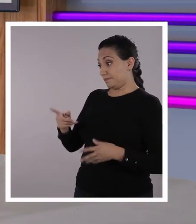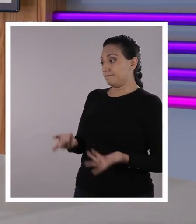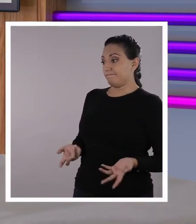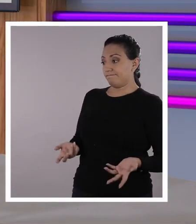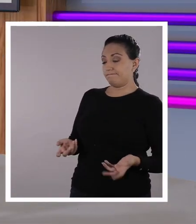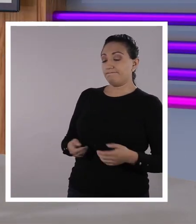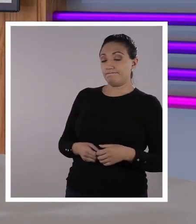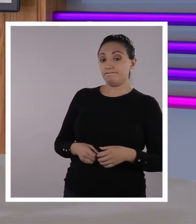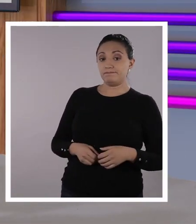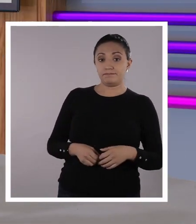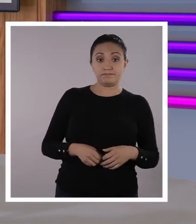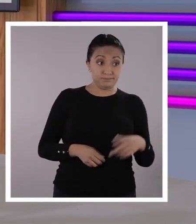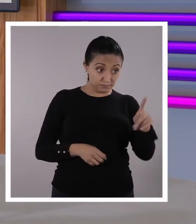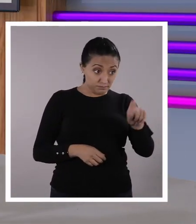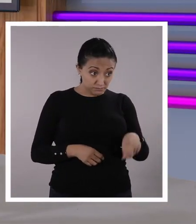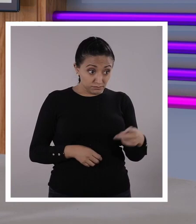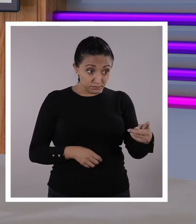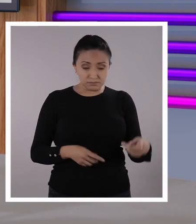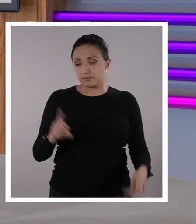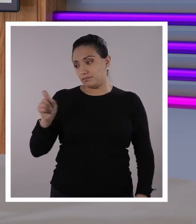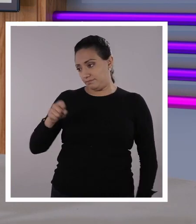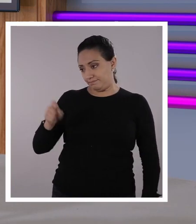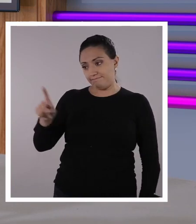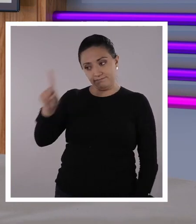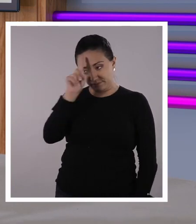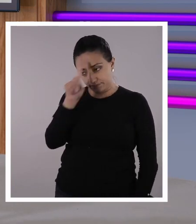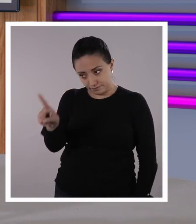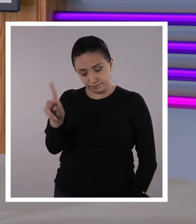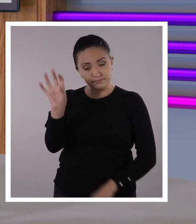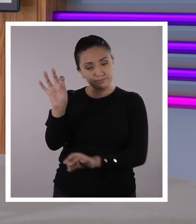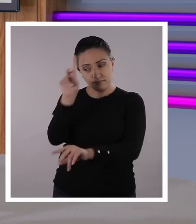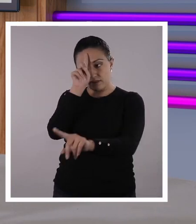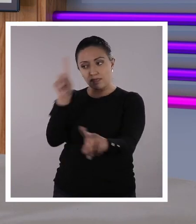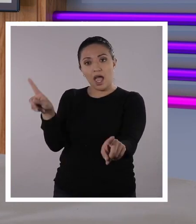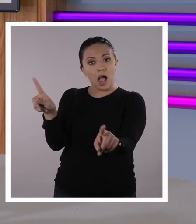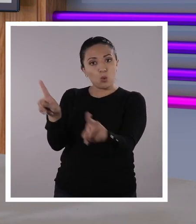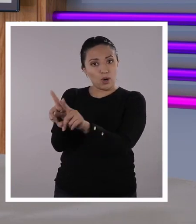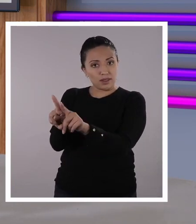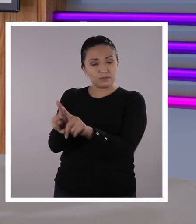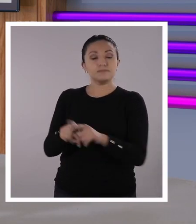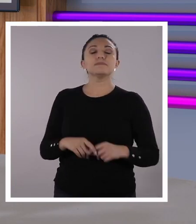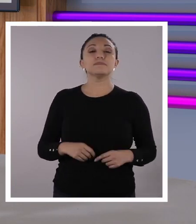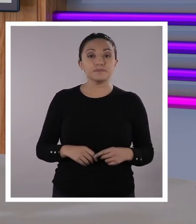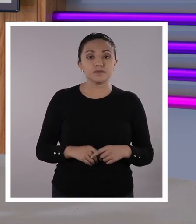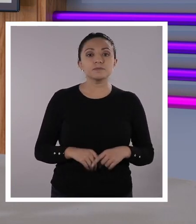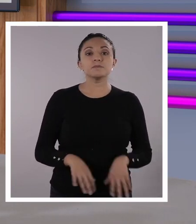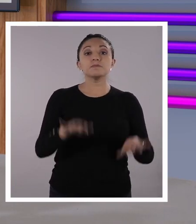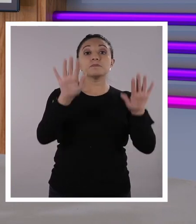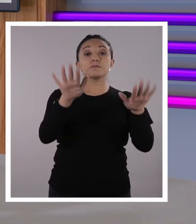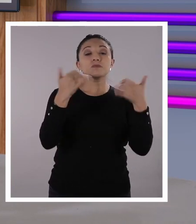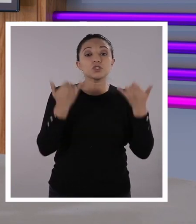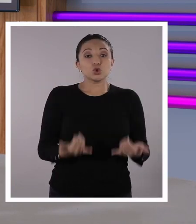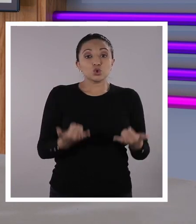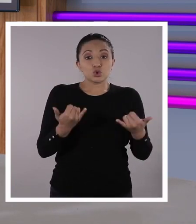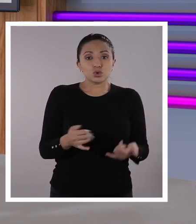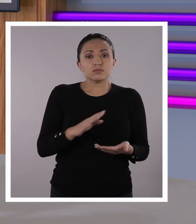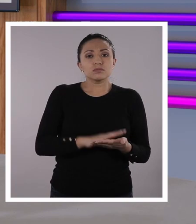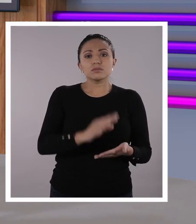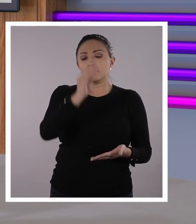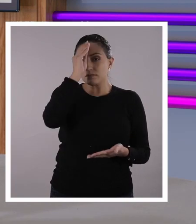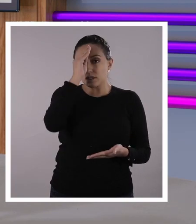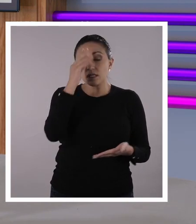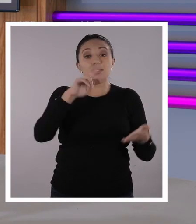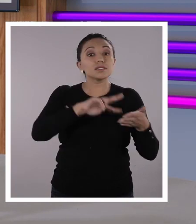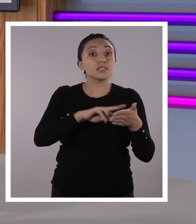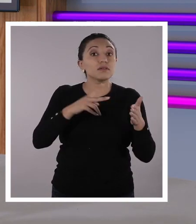¿No es cierto, profe? Sí, Dígame que sí. Claro que sí. Totalmente de acuerdo. Perfecto. el día de hoy vamos a aprender qué es